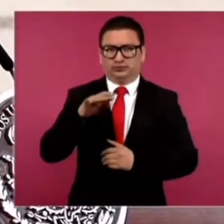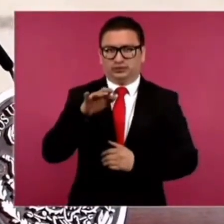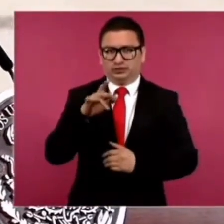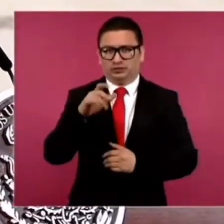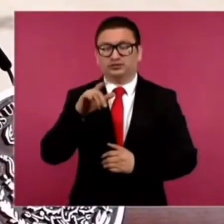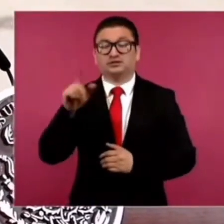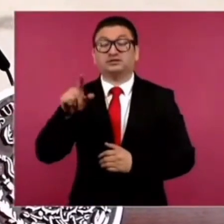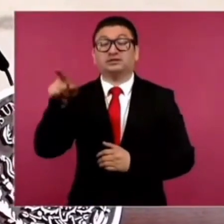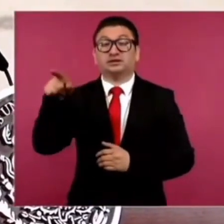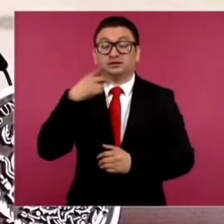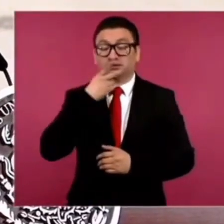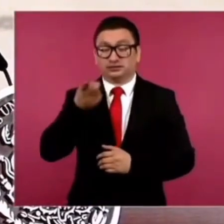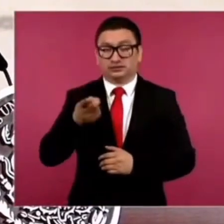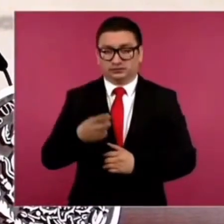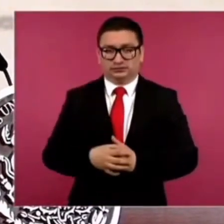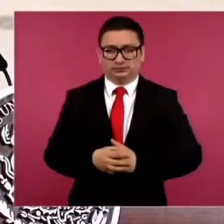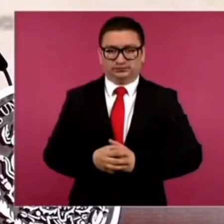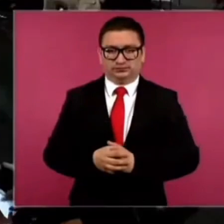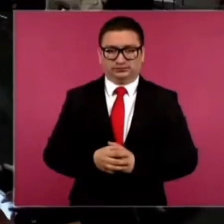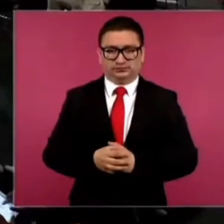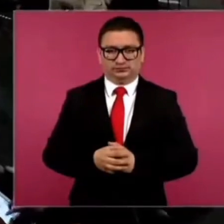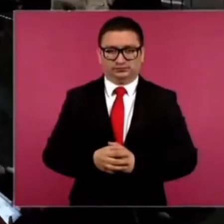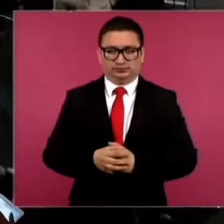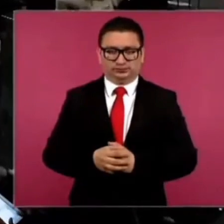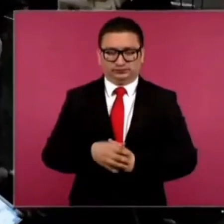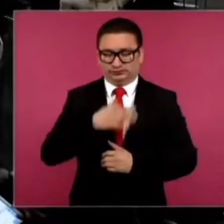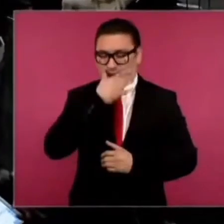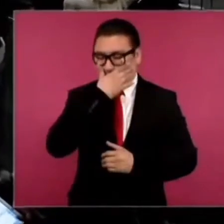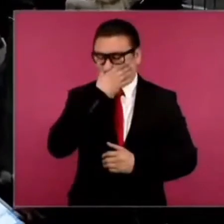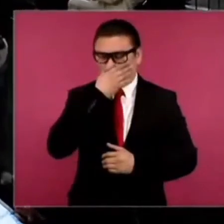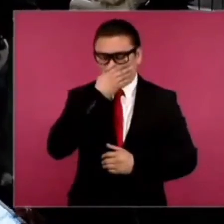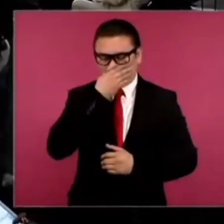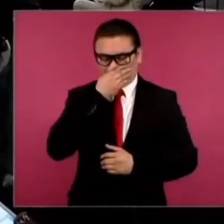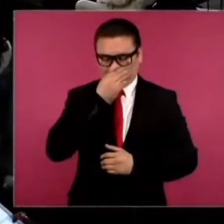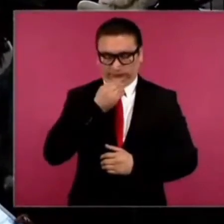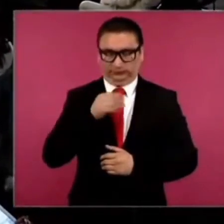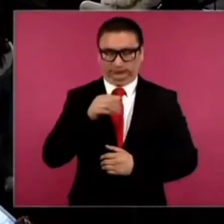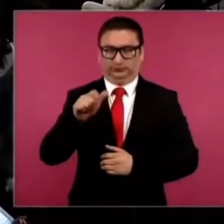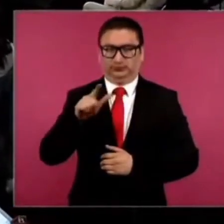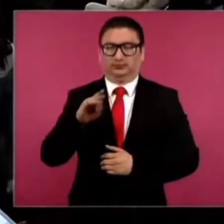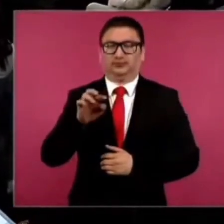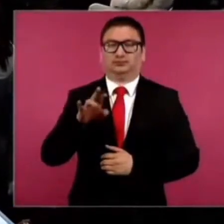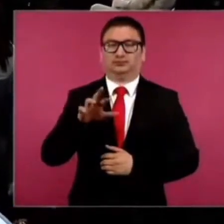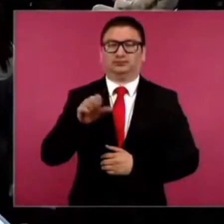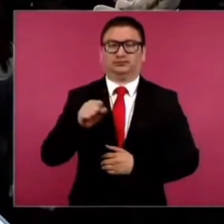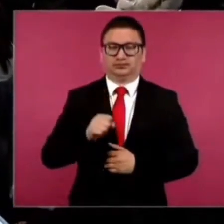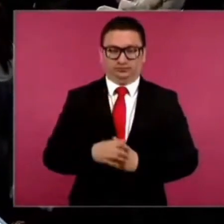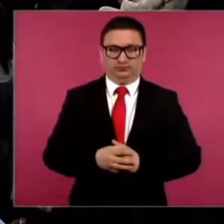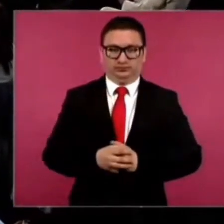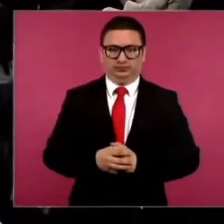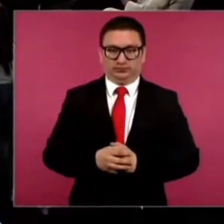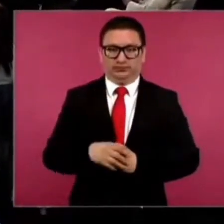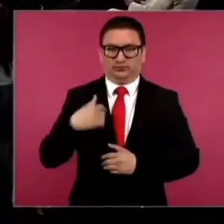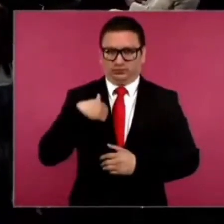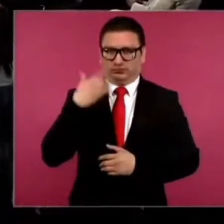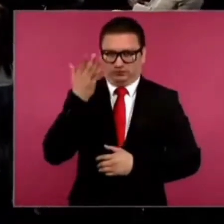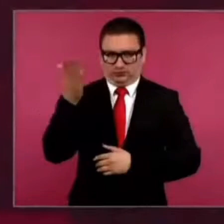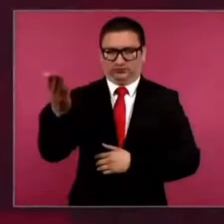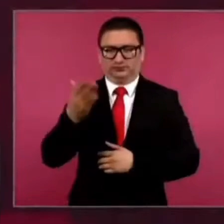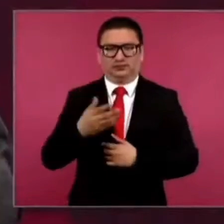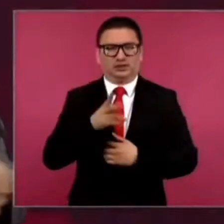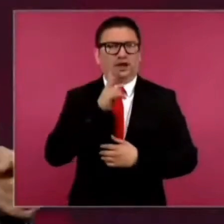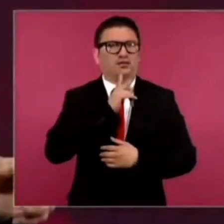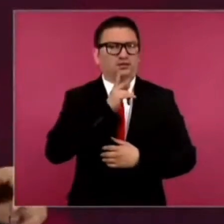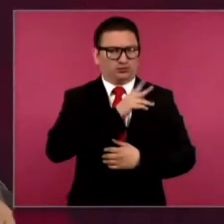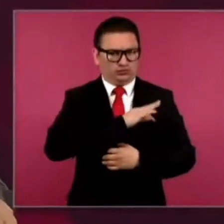Lisa Alvores, a ver si puedes